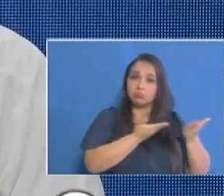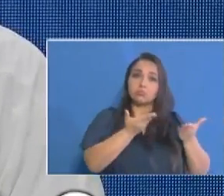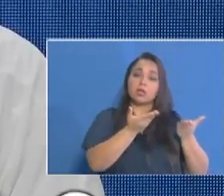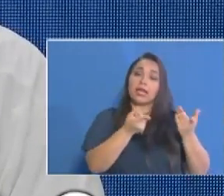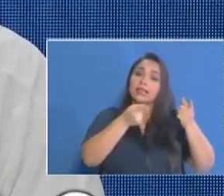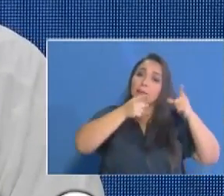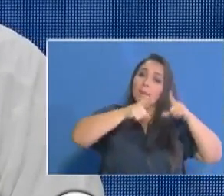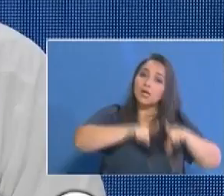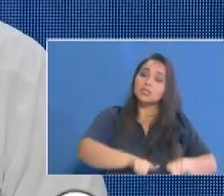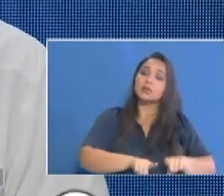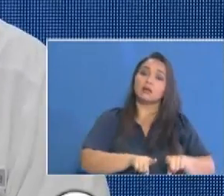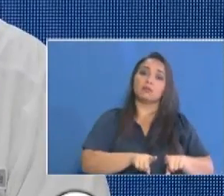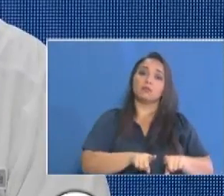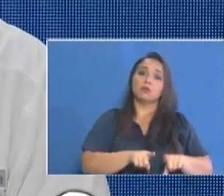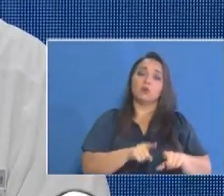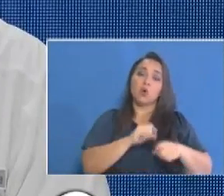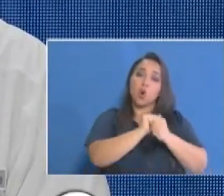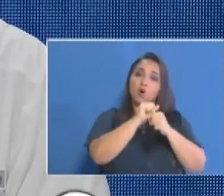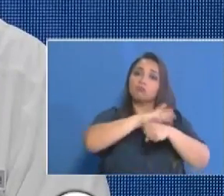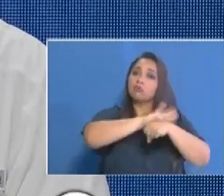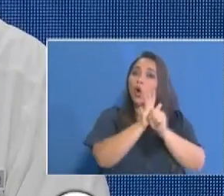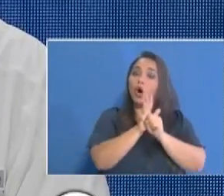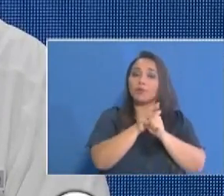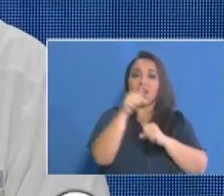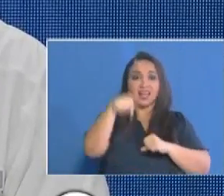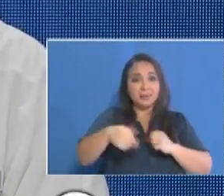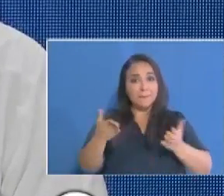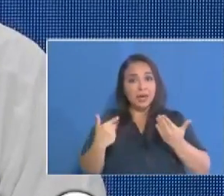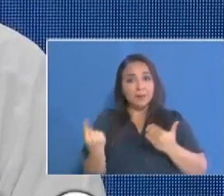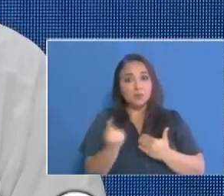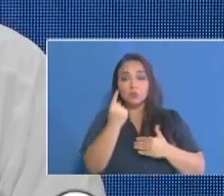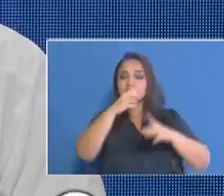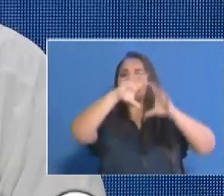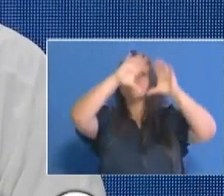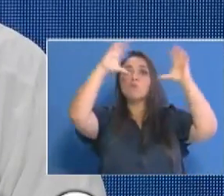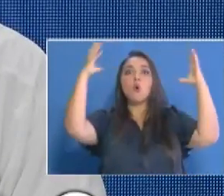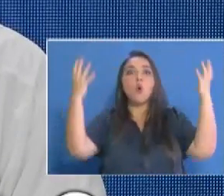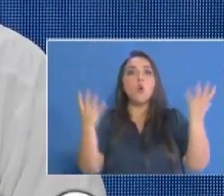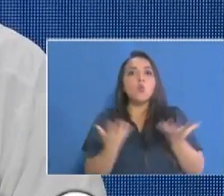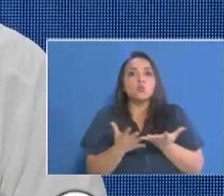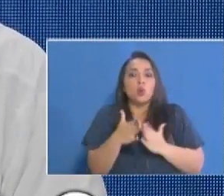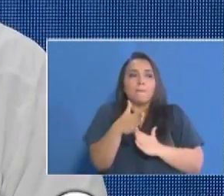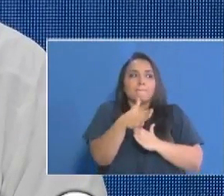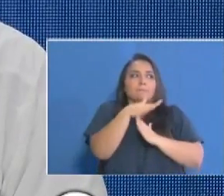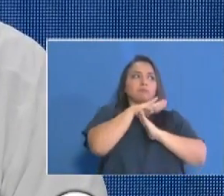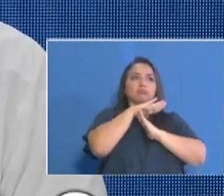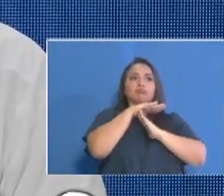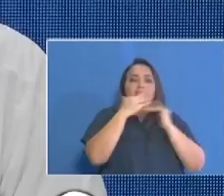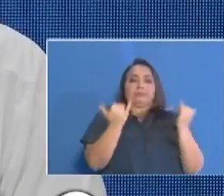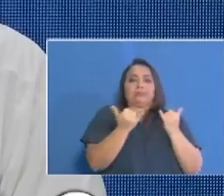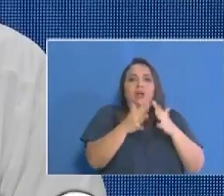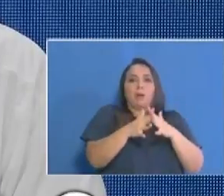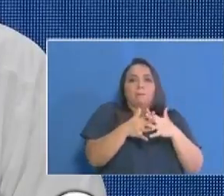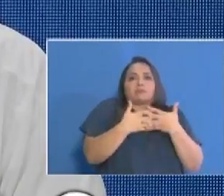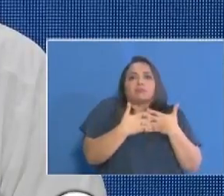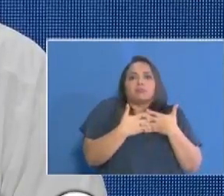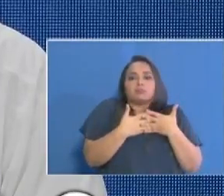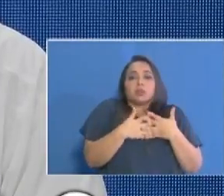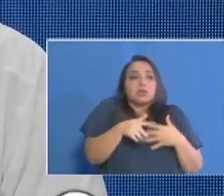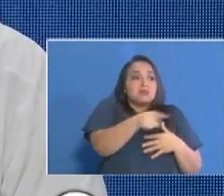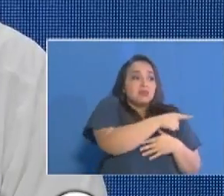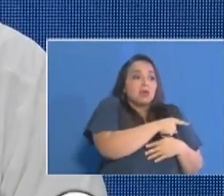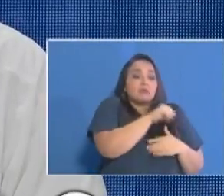ocurriendo en todo el mundo todo el mundo está paralizado quedaron aquí